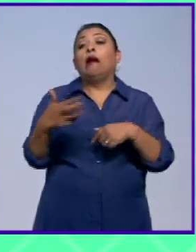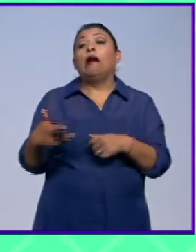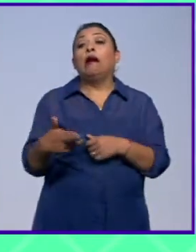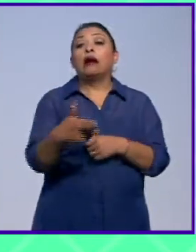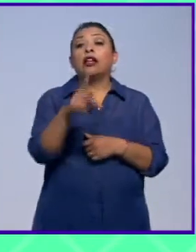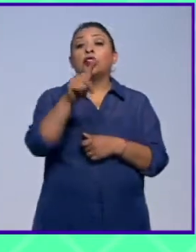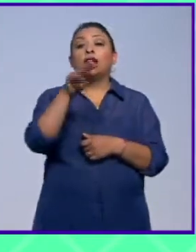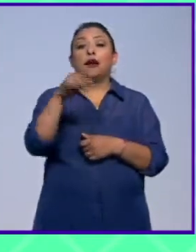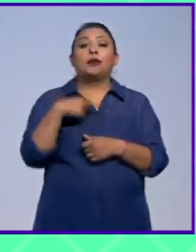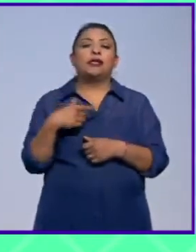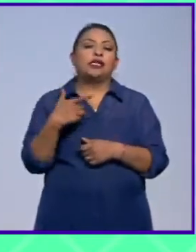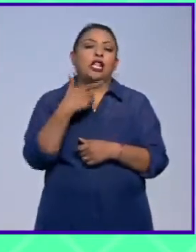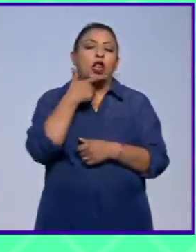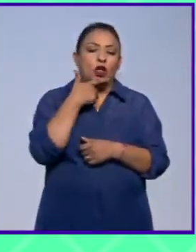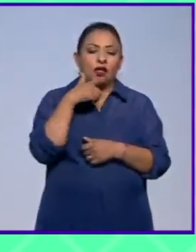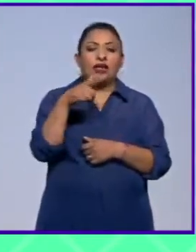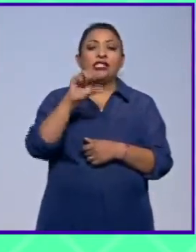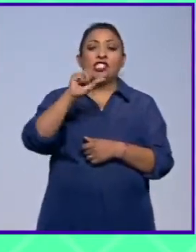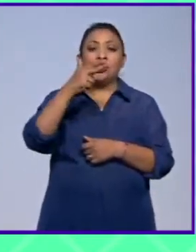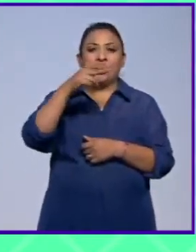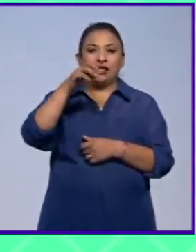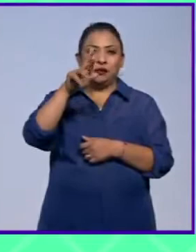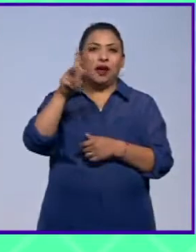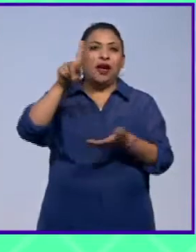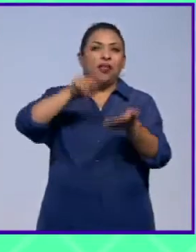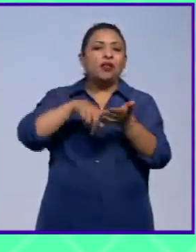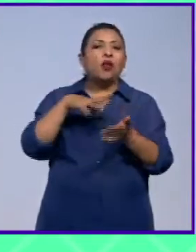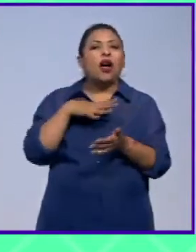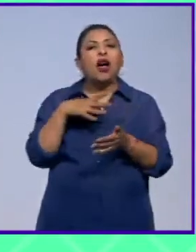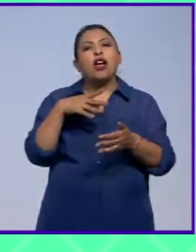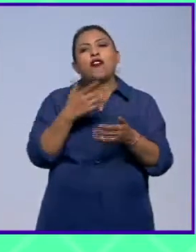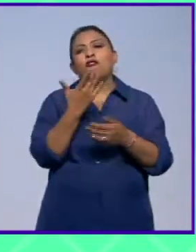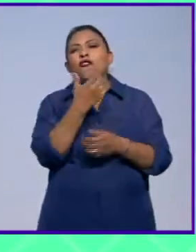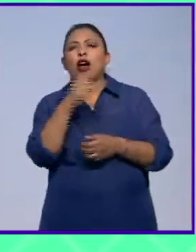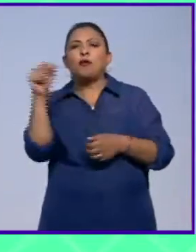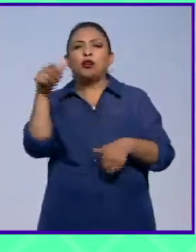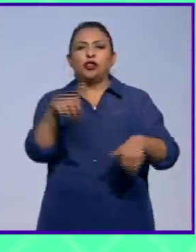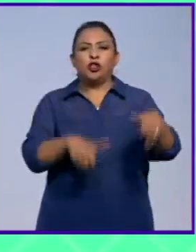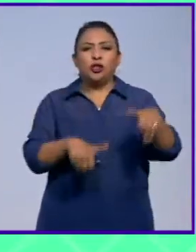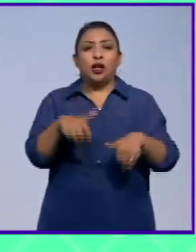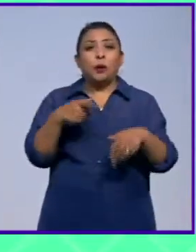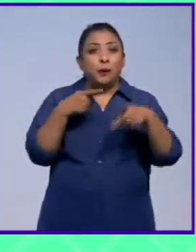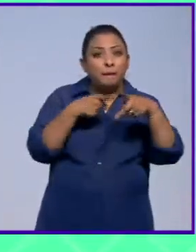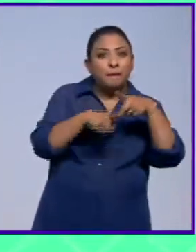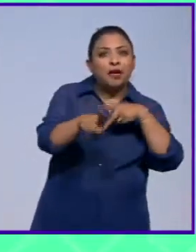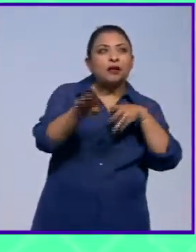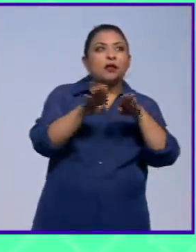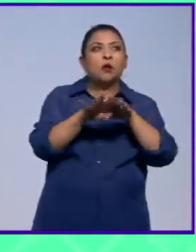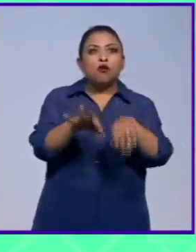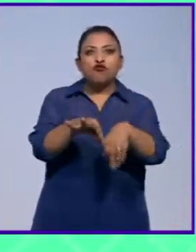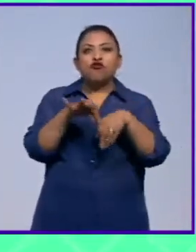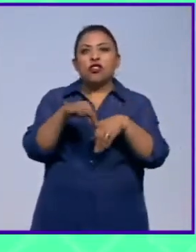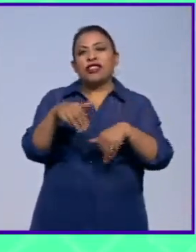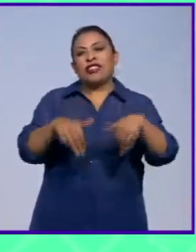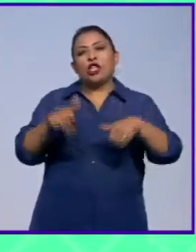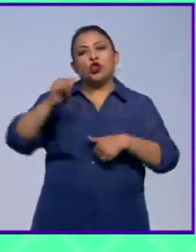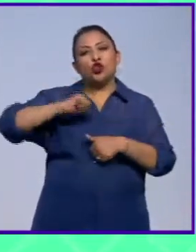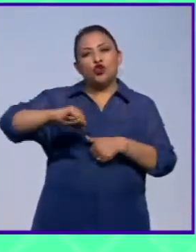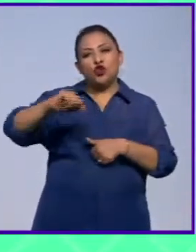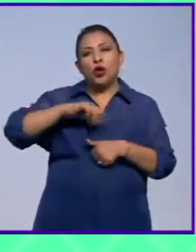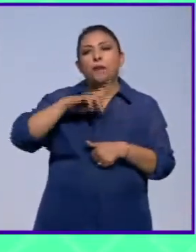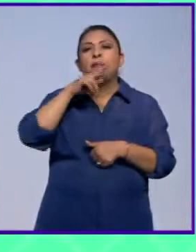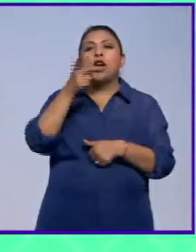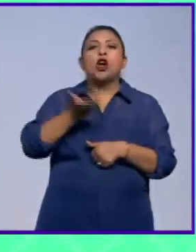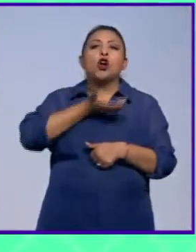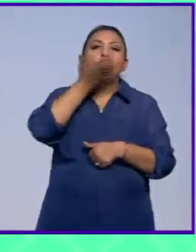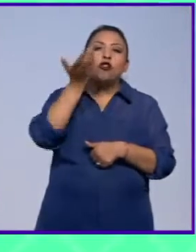Támesis en Londres y en el que William Shakespeare representó sus obras más famosas resurgió como monumento vivo del teatro clásico y las mejores